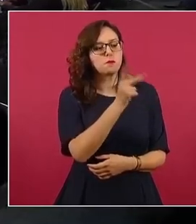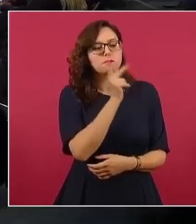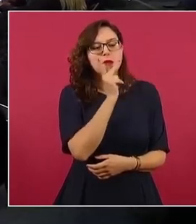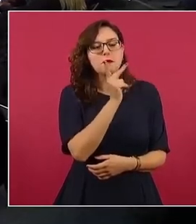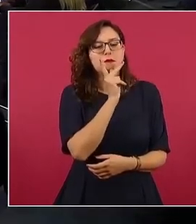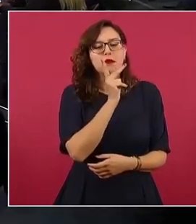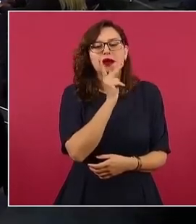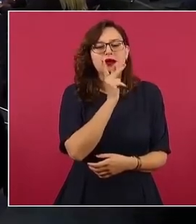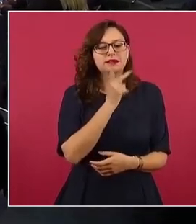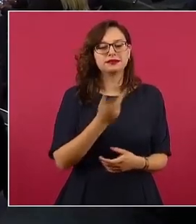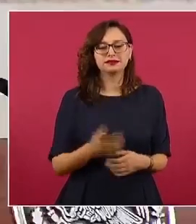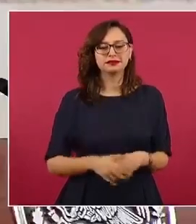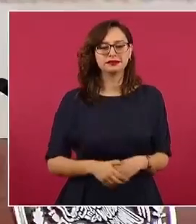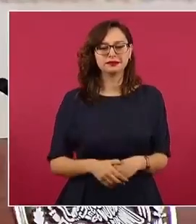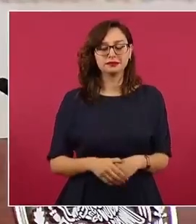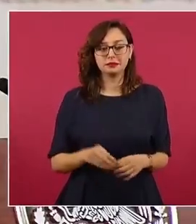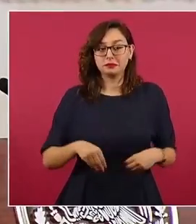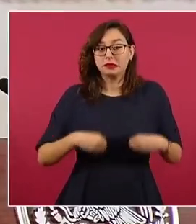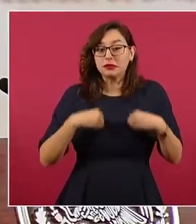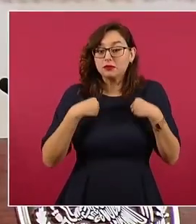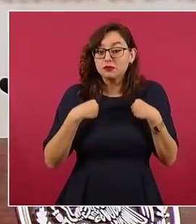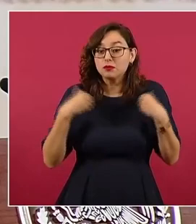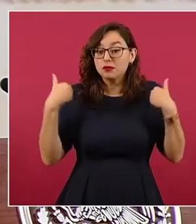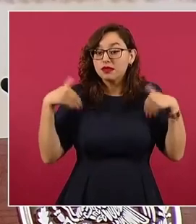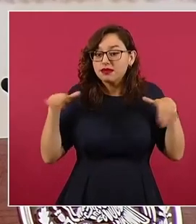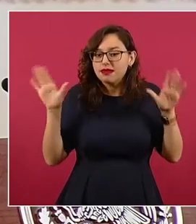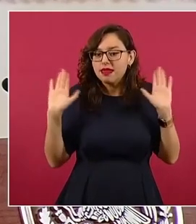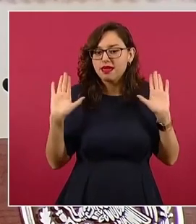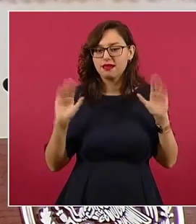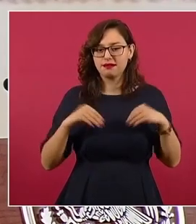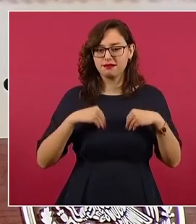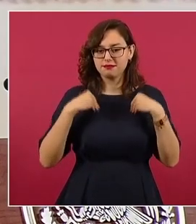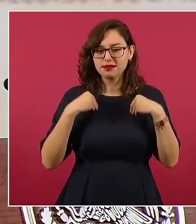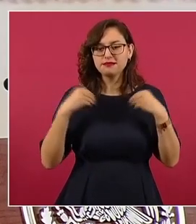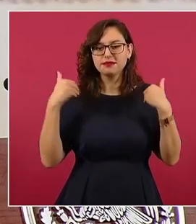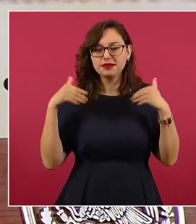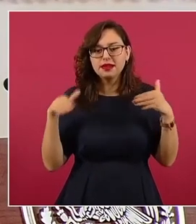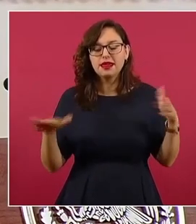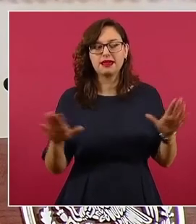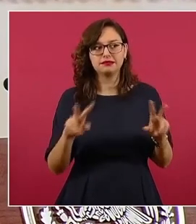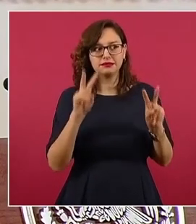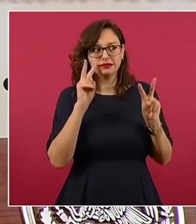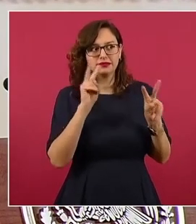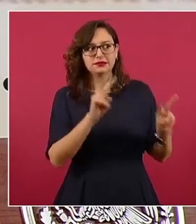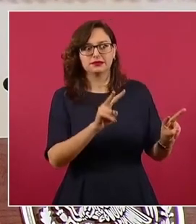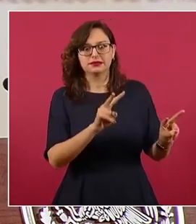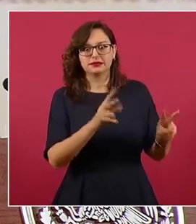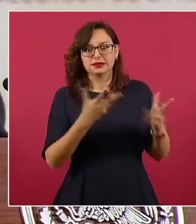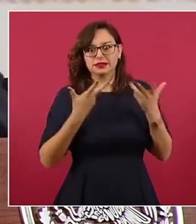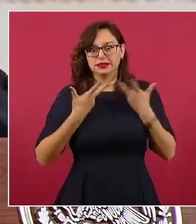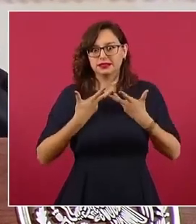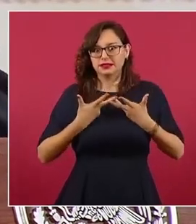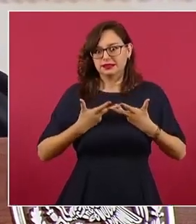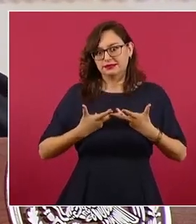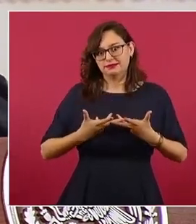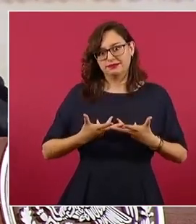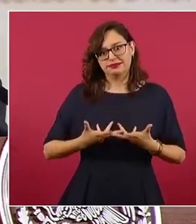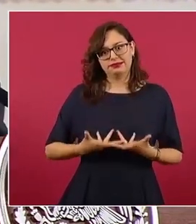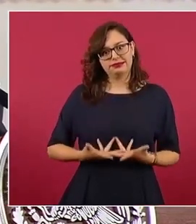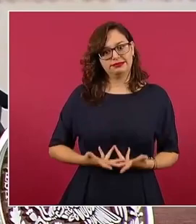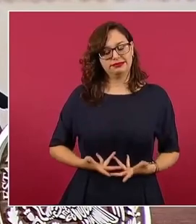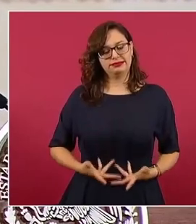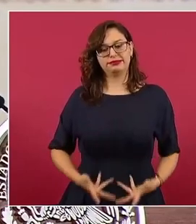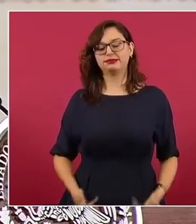Pajés, Diego,